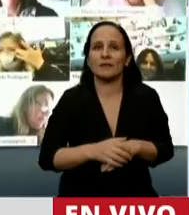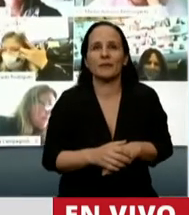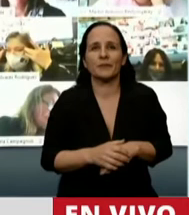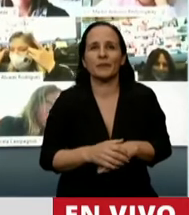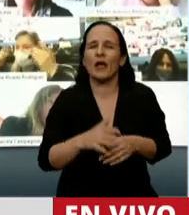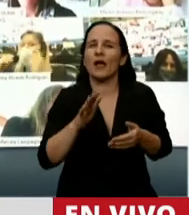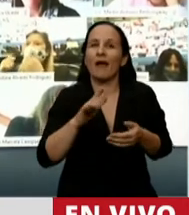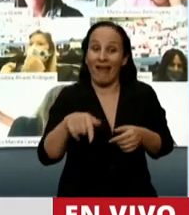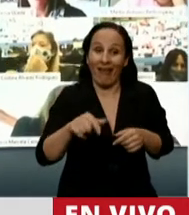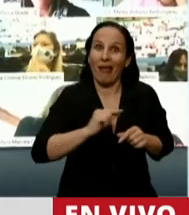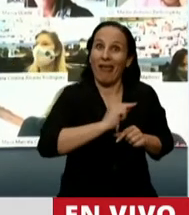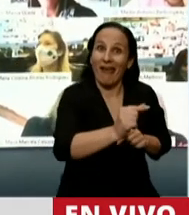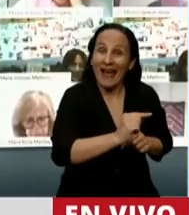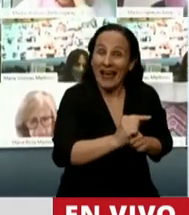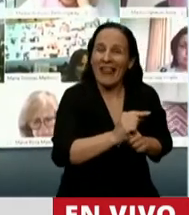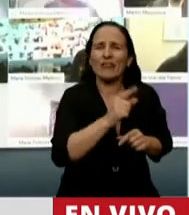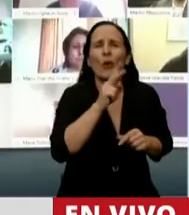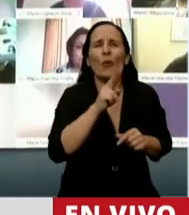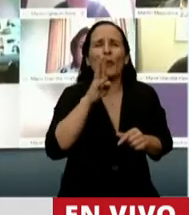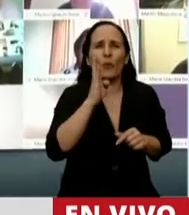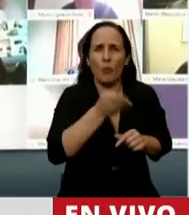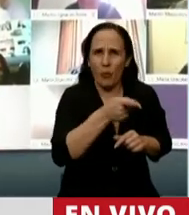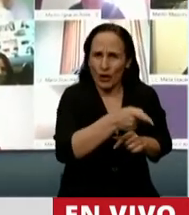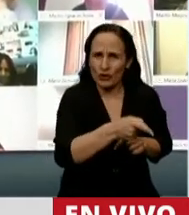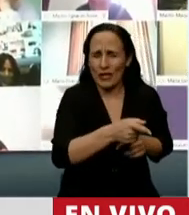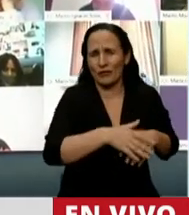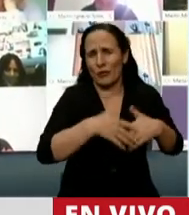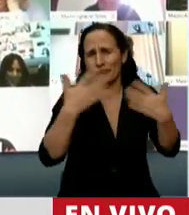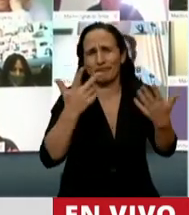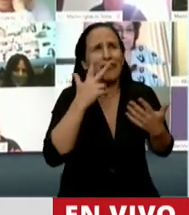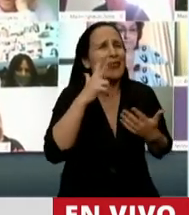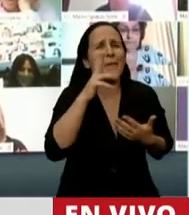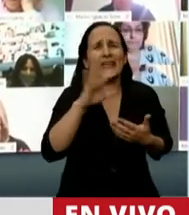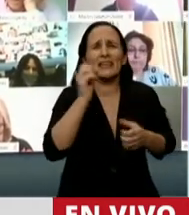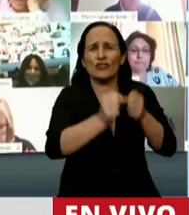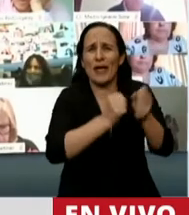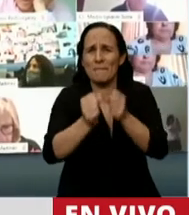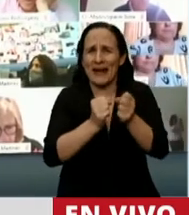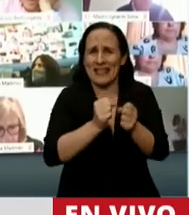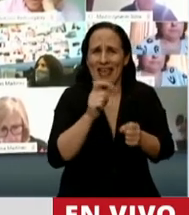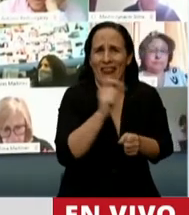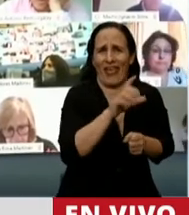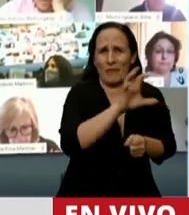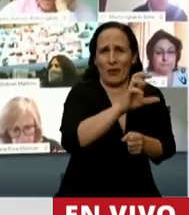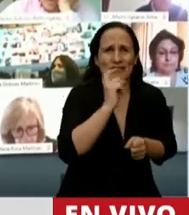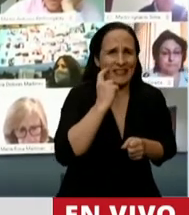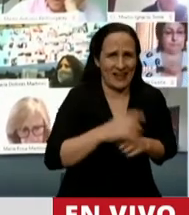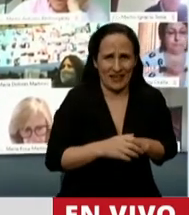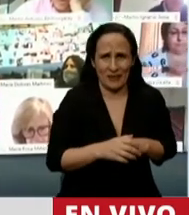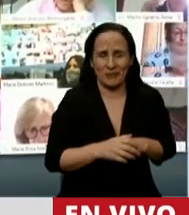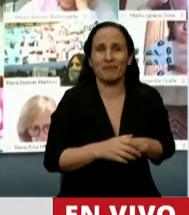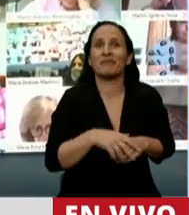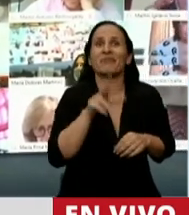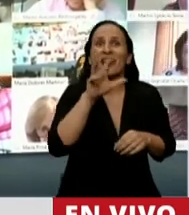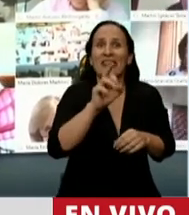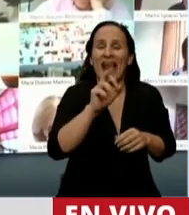a tasa del 24% se beneficiaron 3.500 empresas en Entre Ríos, créditos a tasa